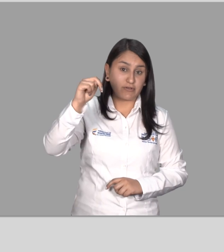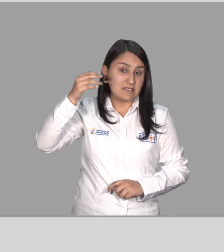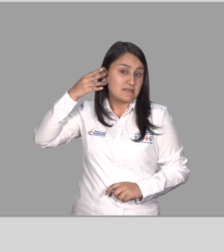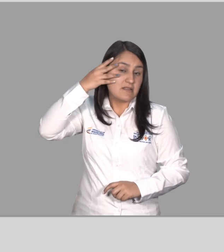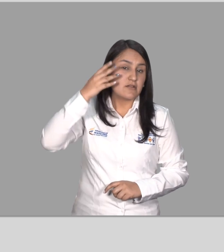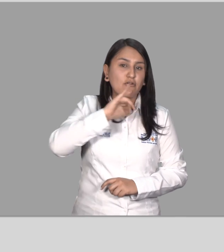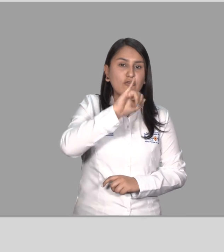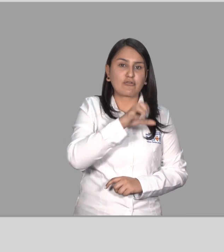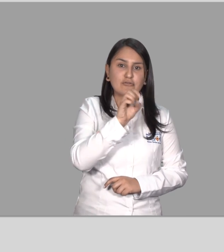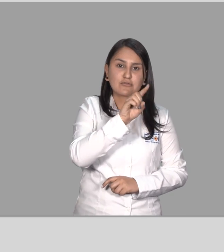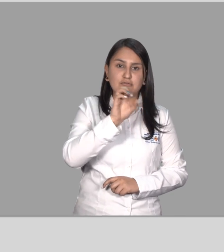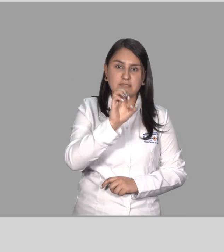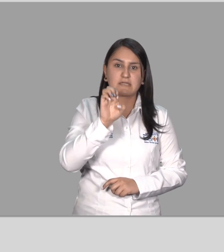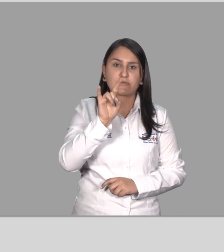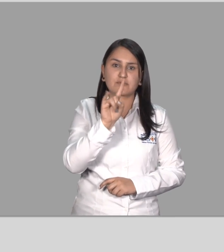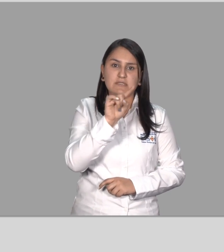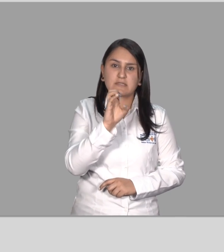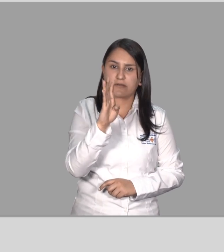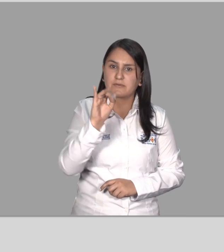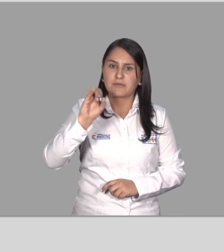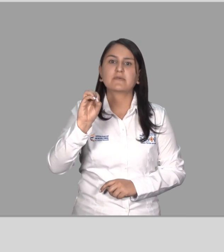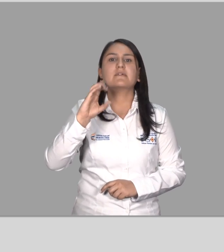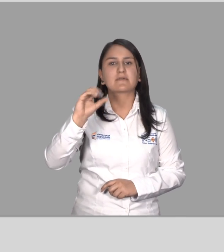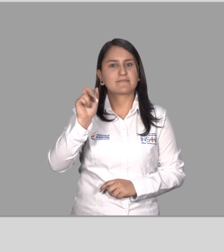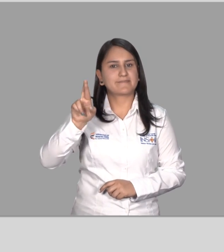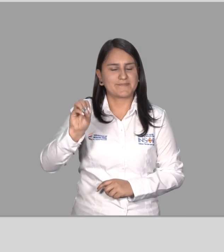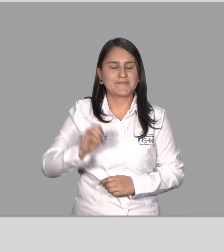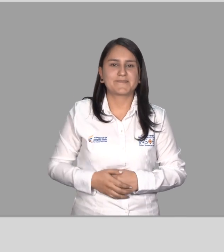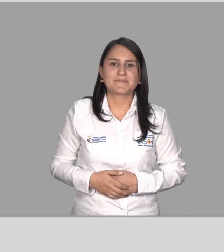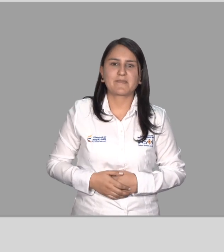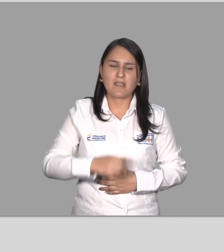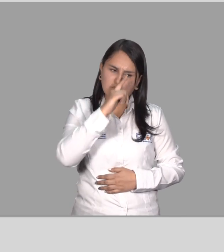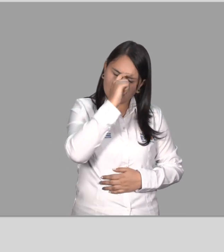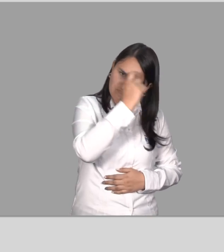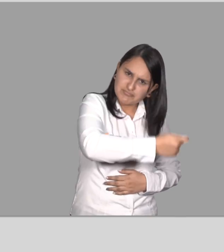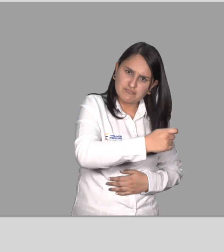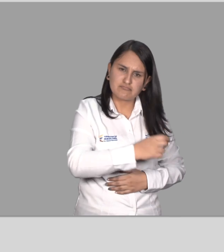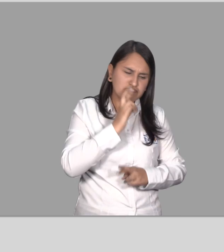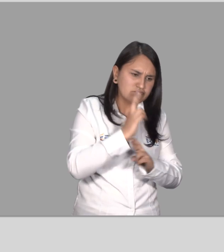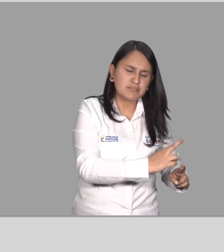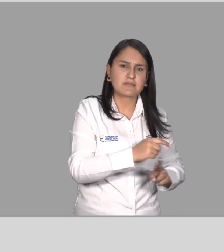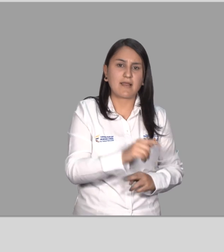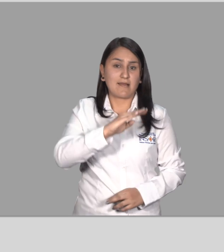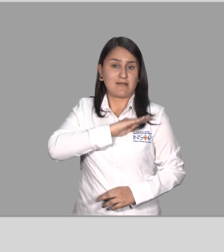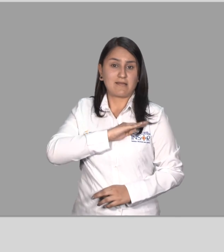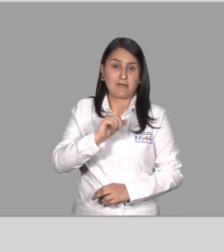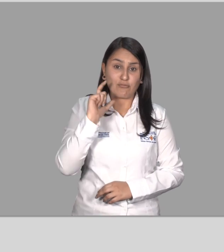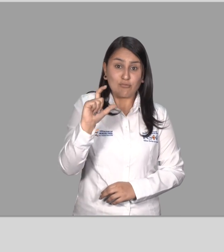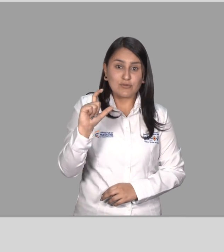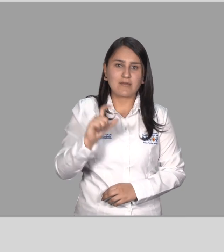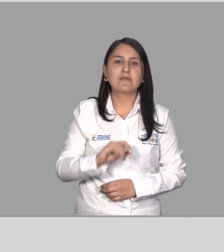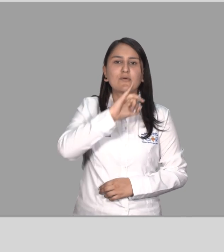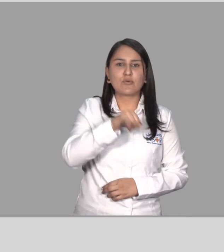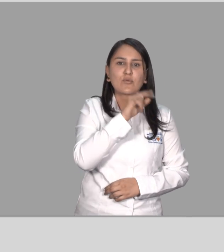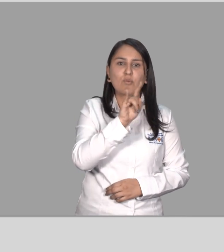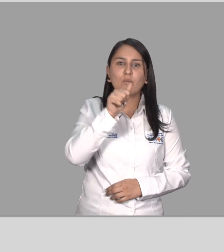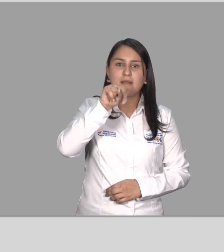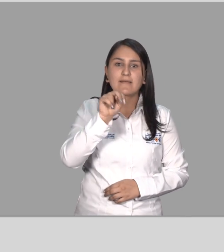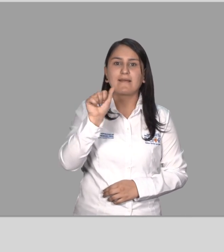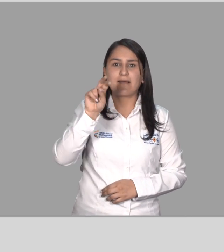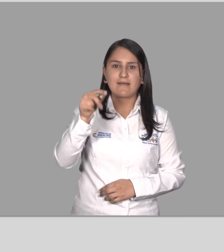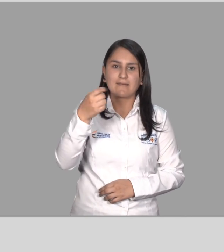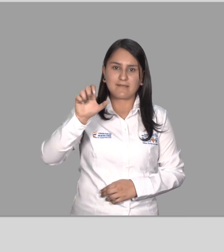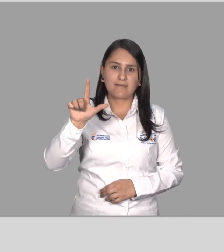Gobernación del Norte de Santander Condecoración Juan Arrangel de Cuellar En categoría especial de Alcaldía de Cúcuta